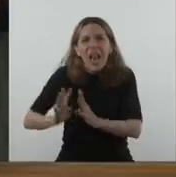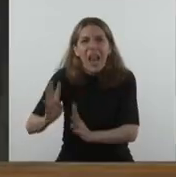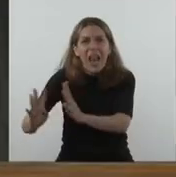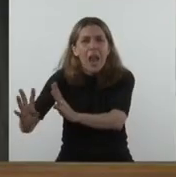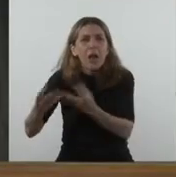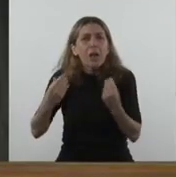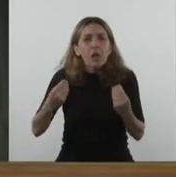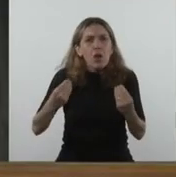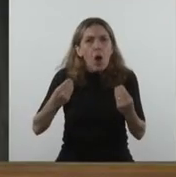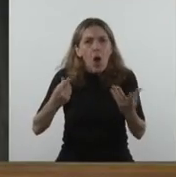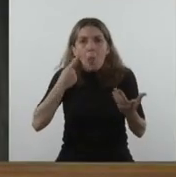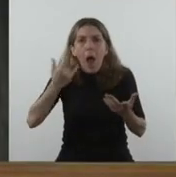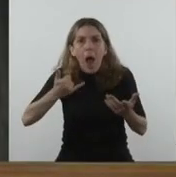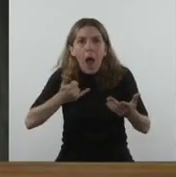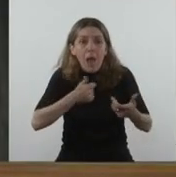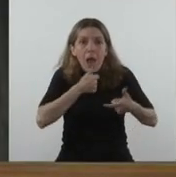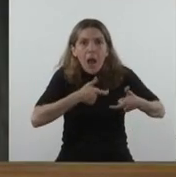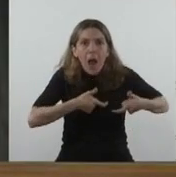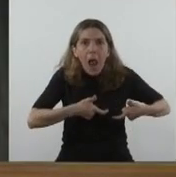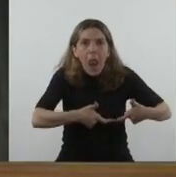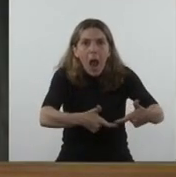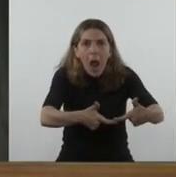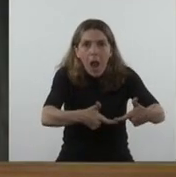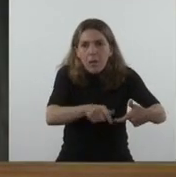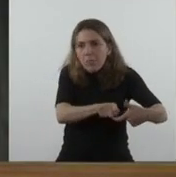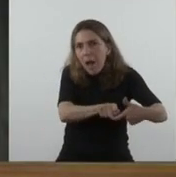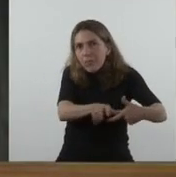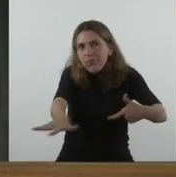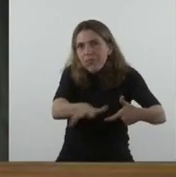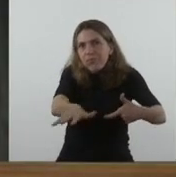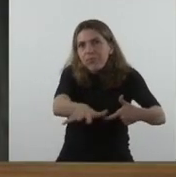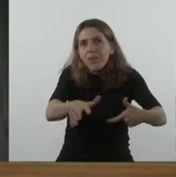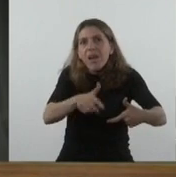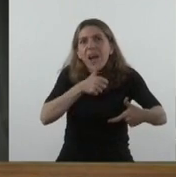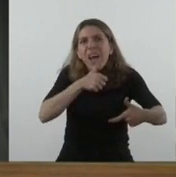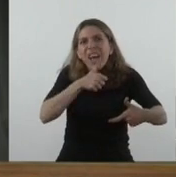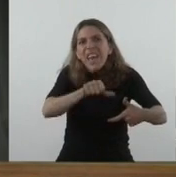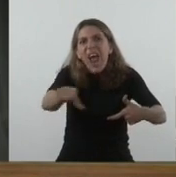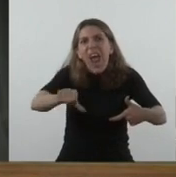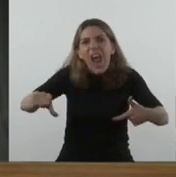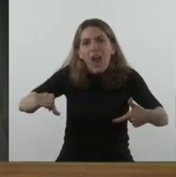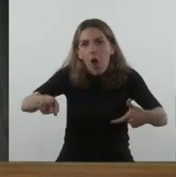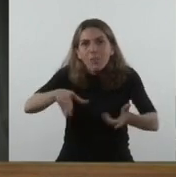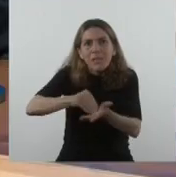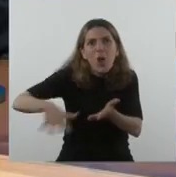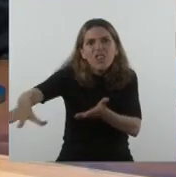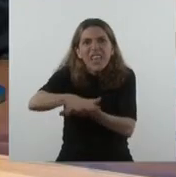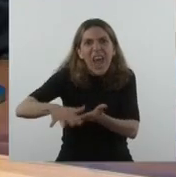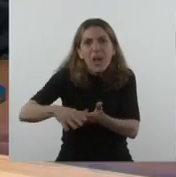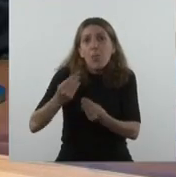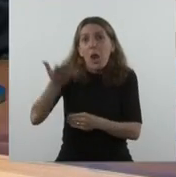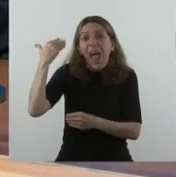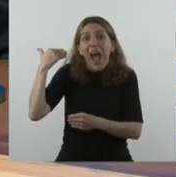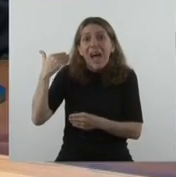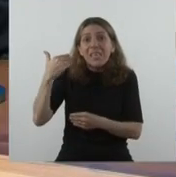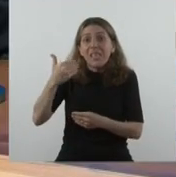canales para llevar riego del río Salado para esas tierras que en principio no contaban